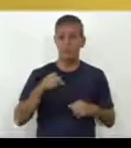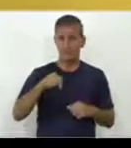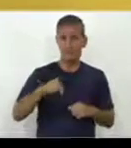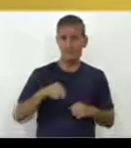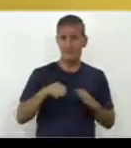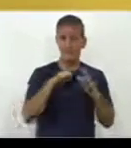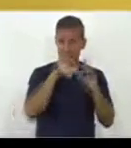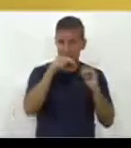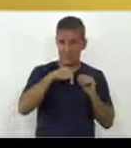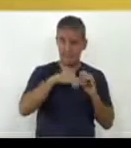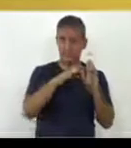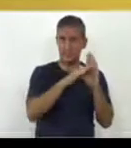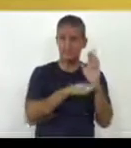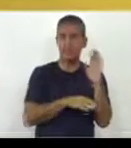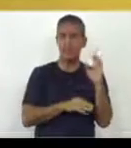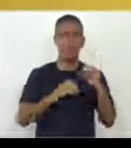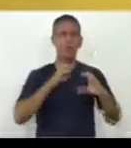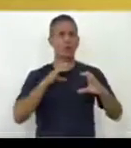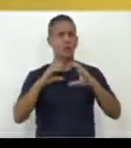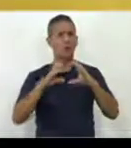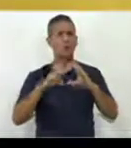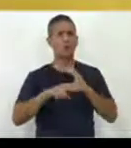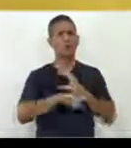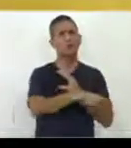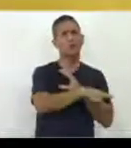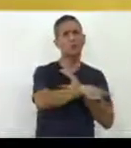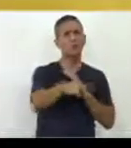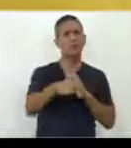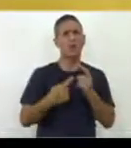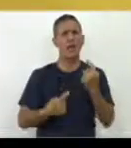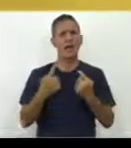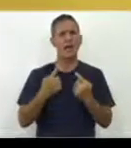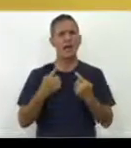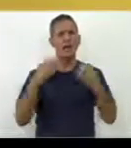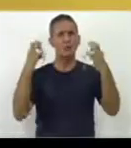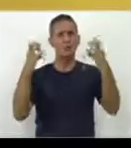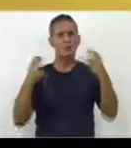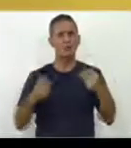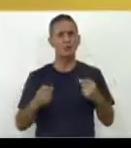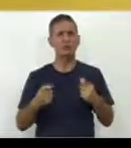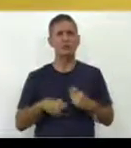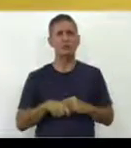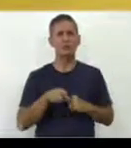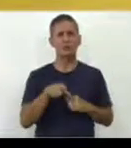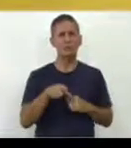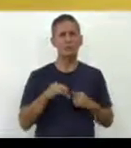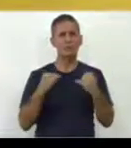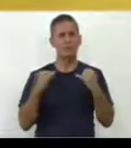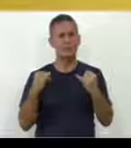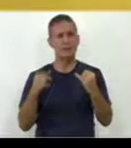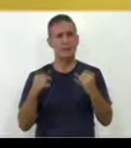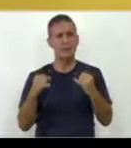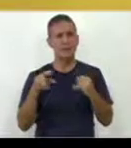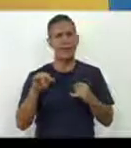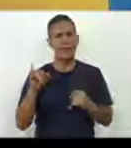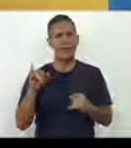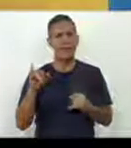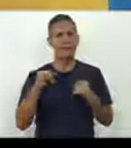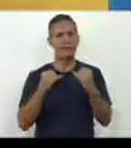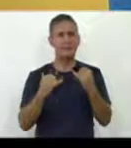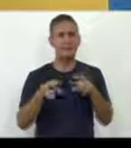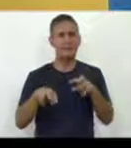comunicar con ustedes algunos de los resultados de esas investigaciones. Ahora,